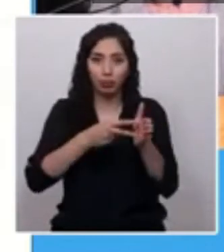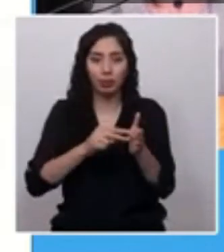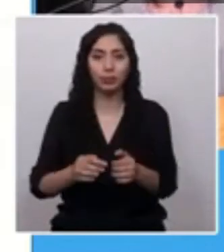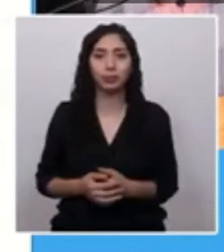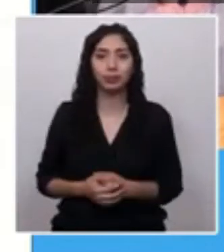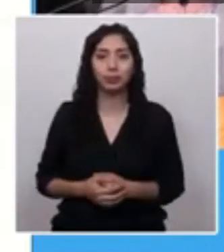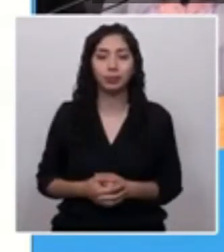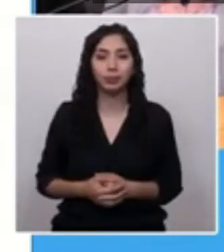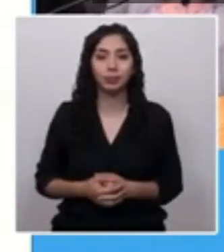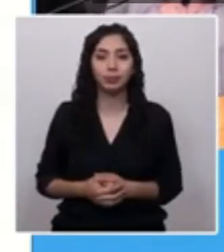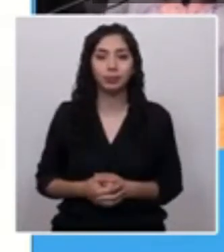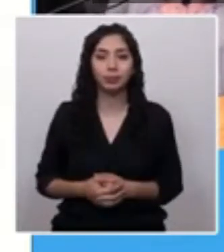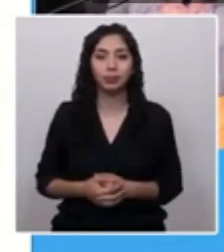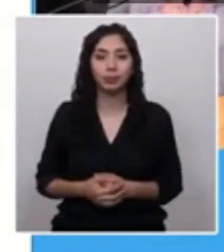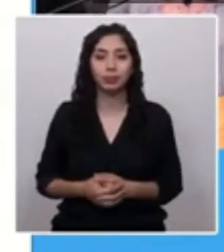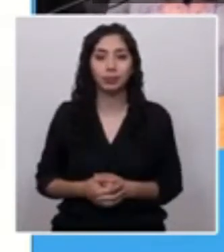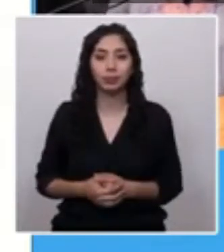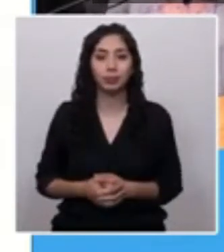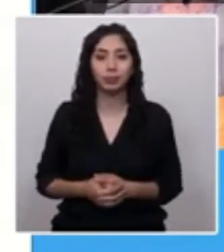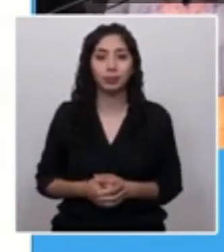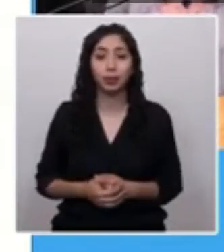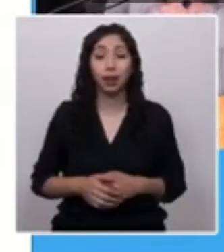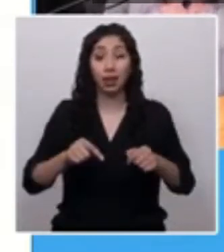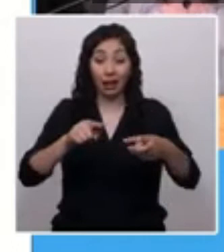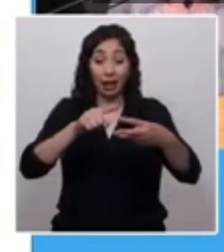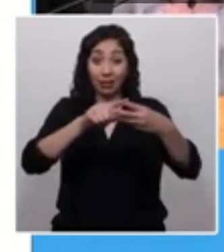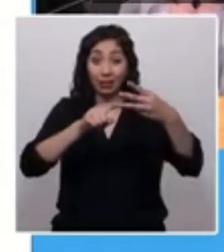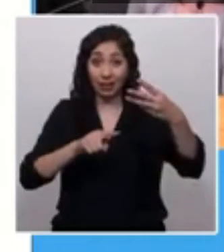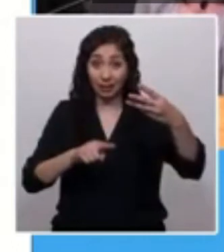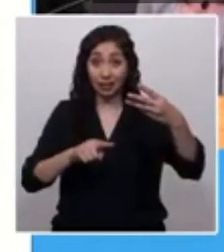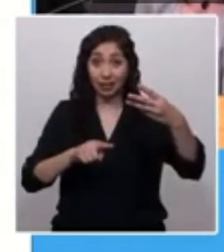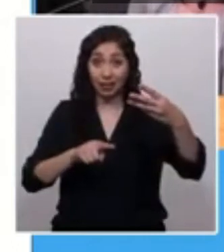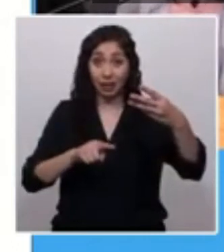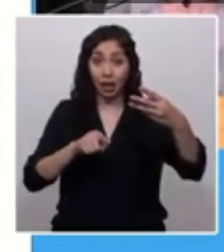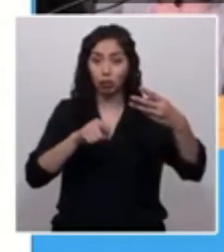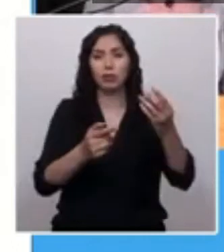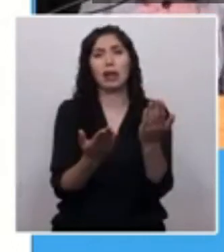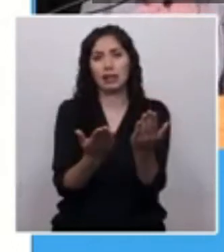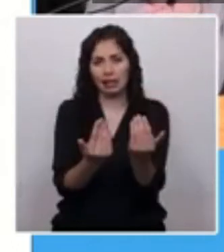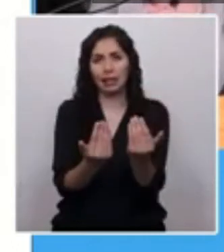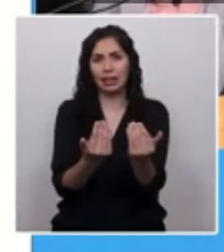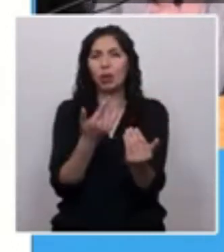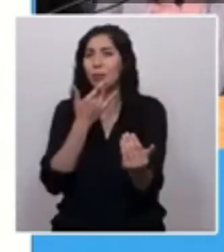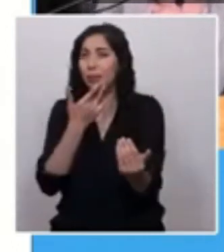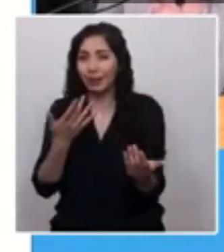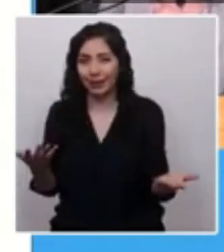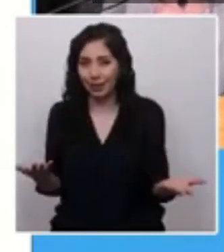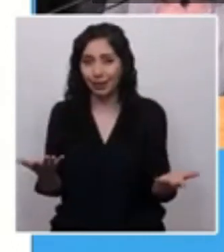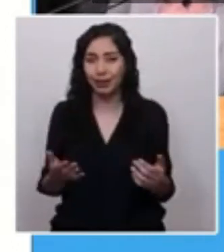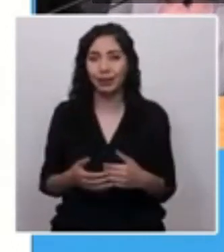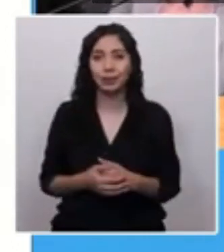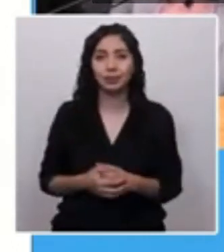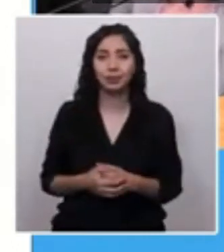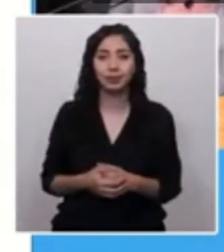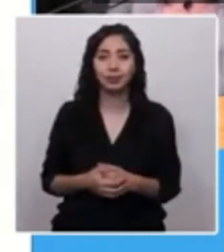¿Por qué creemos que estos tres mecanismos son los necesarios a aplicar para que funcione? Aumenta la